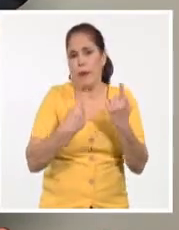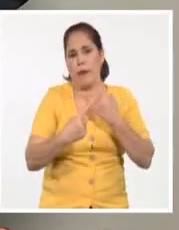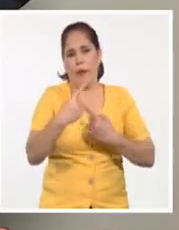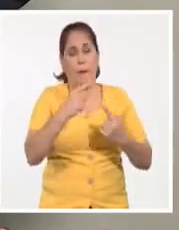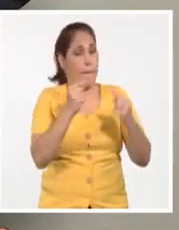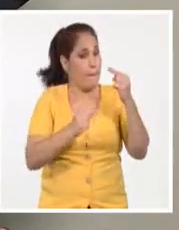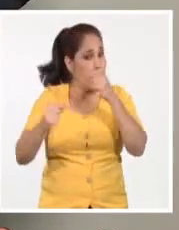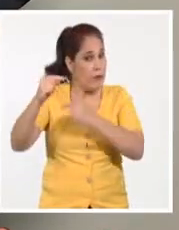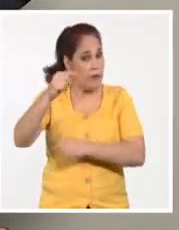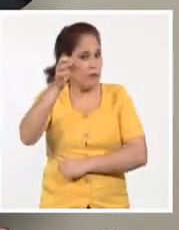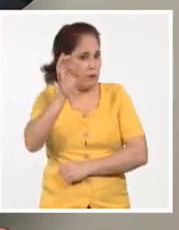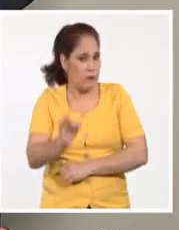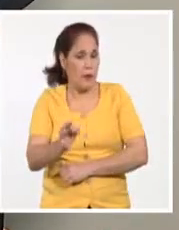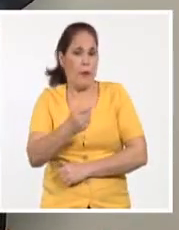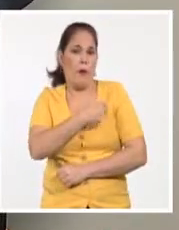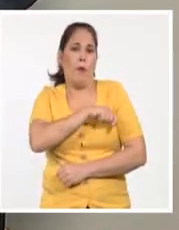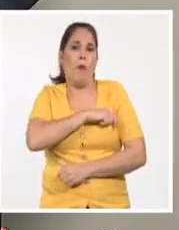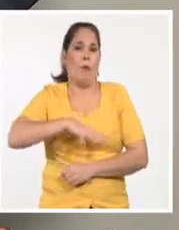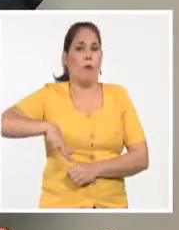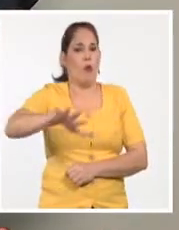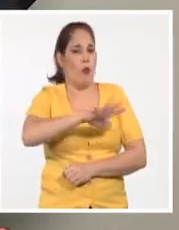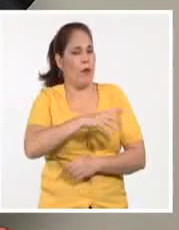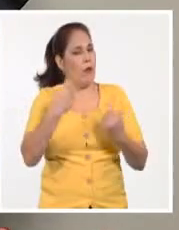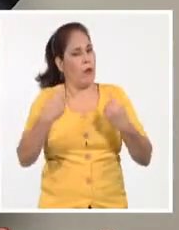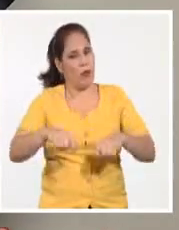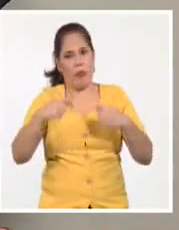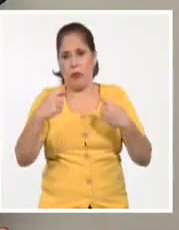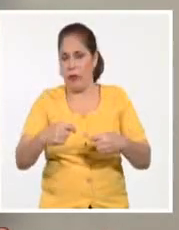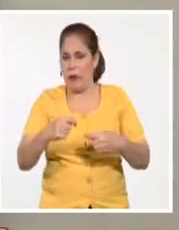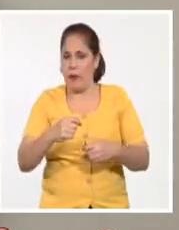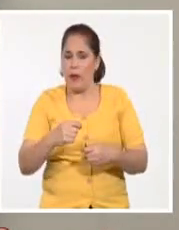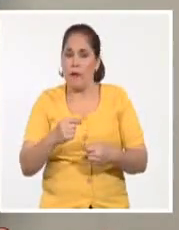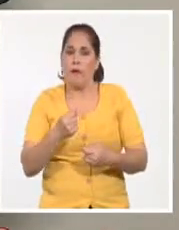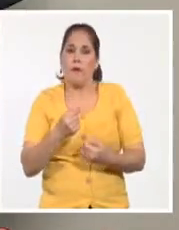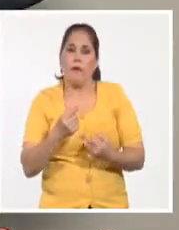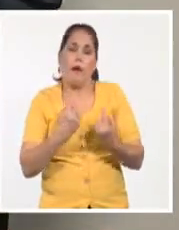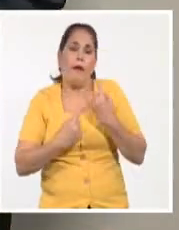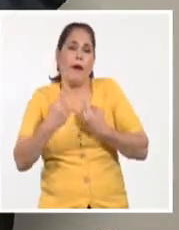priorizando siempre las personas que tienen mayor situación de vulnerabilidad.